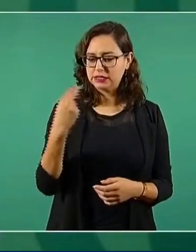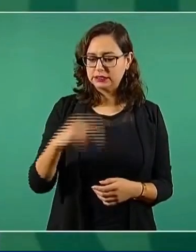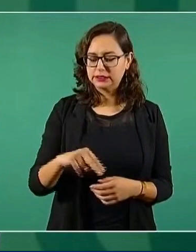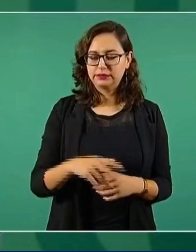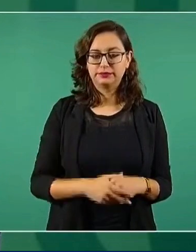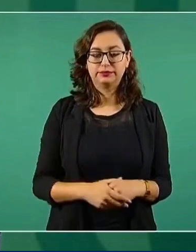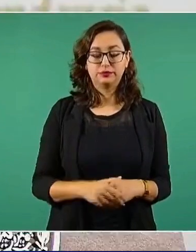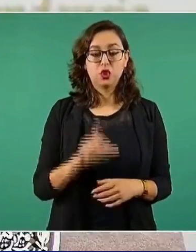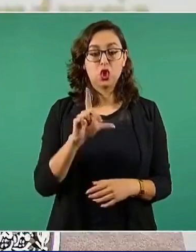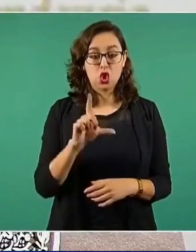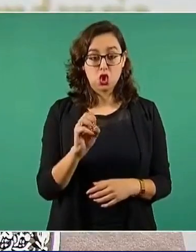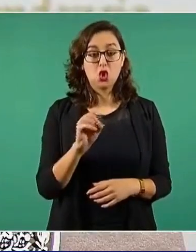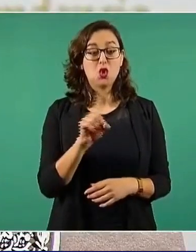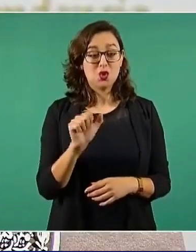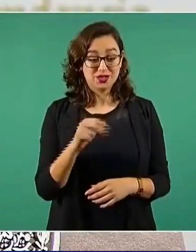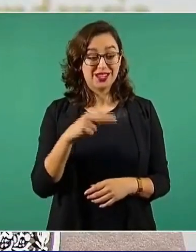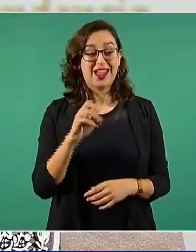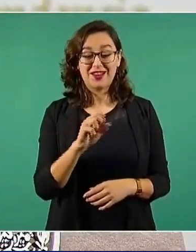Lozano también.